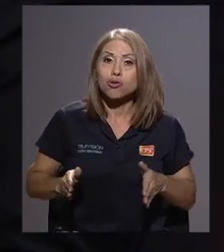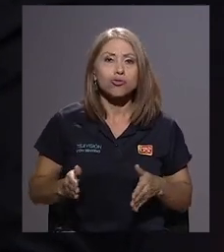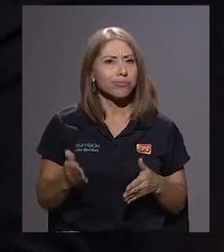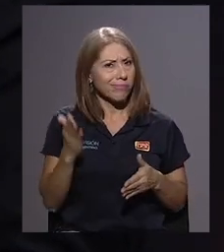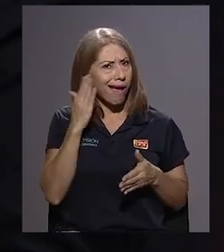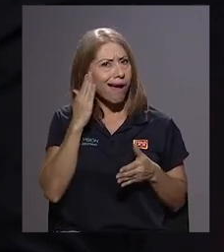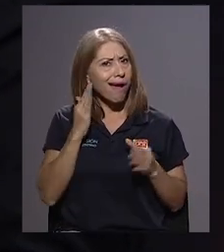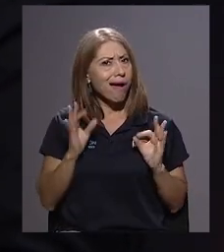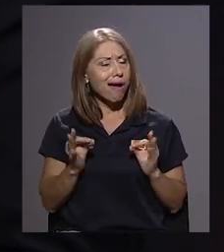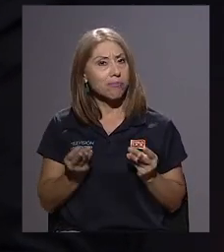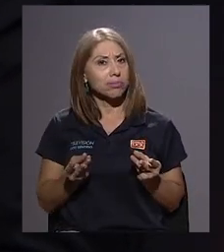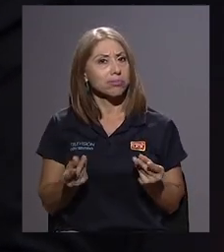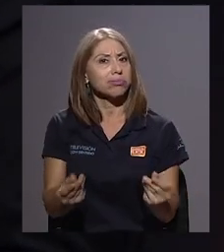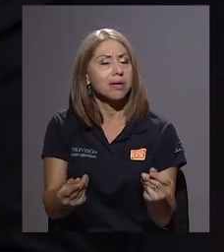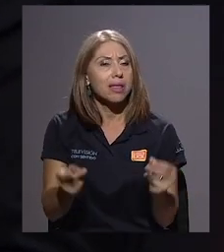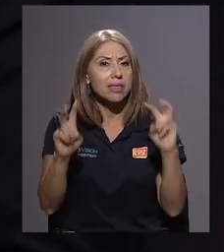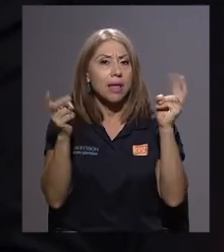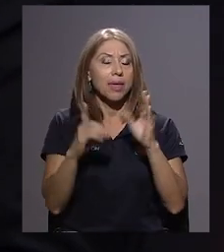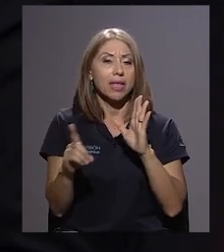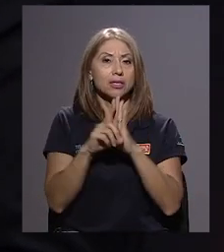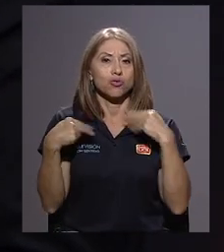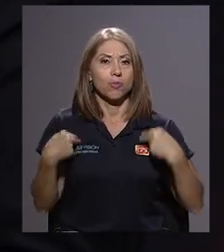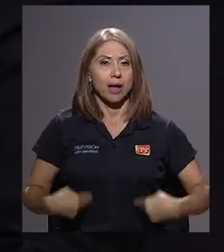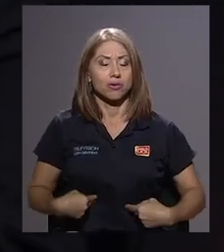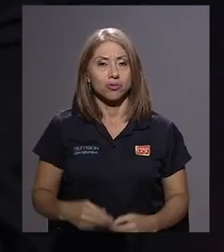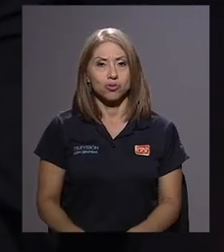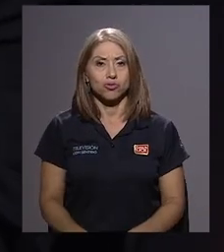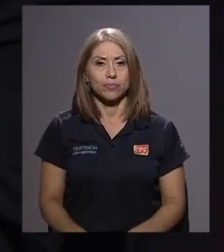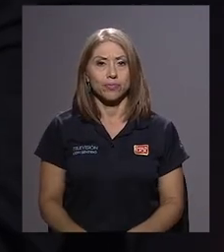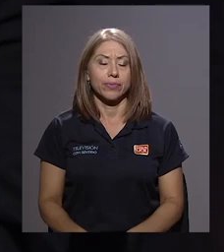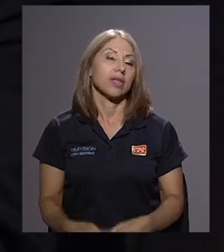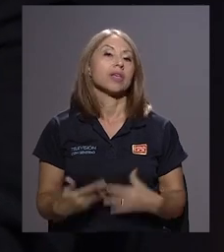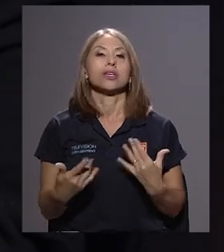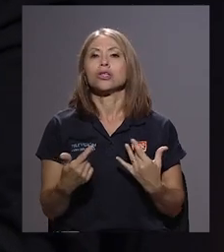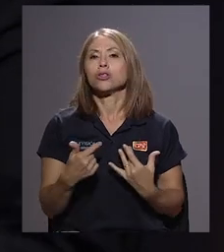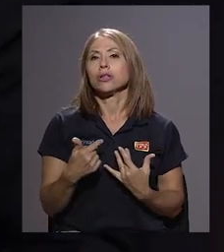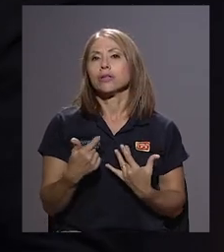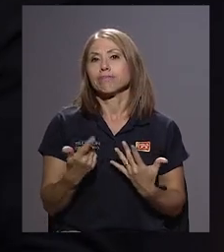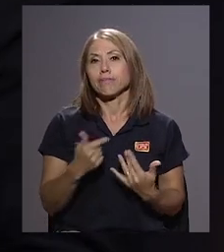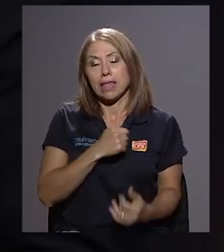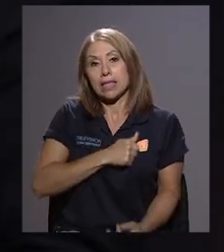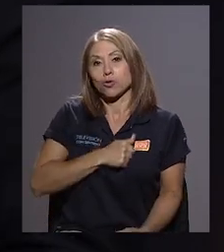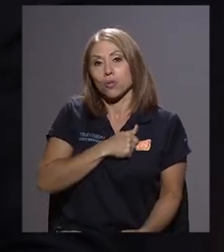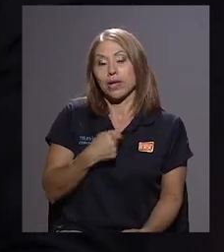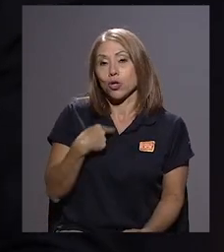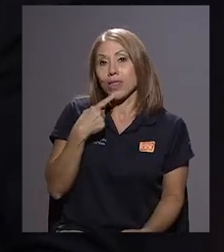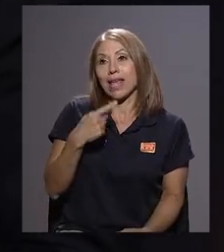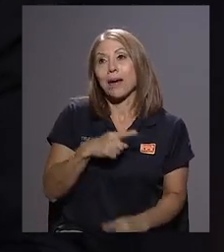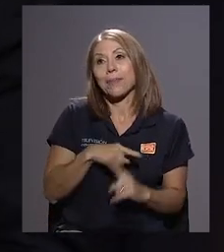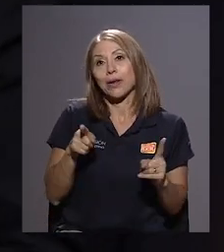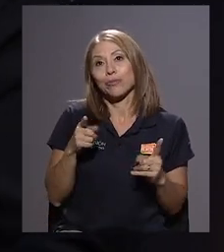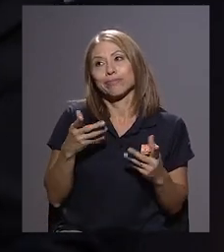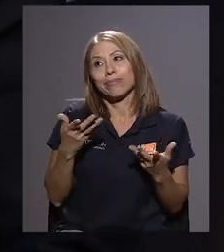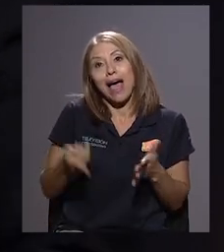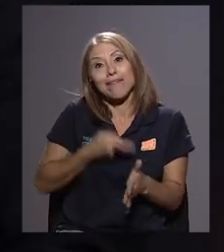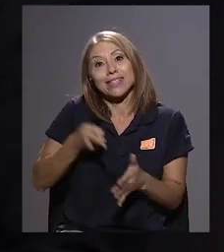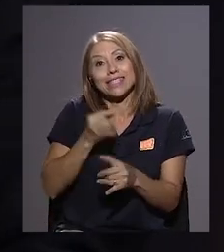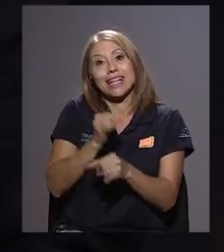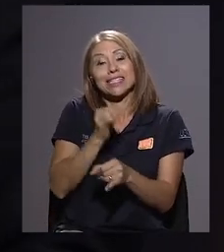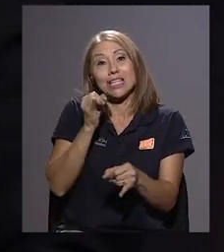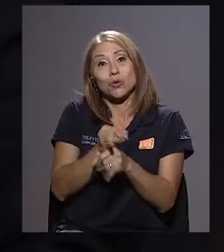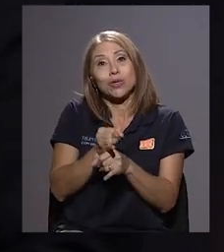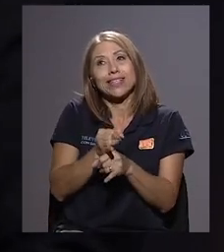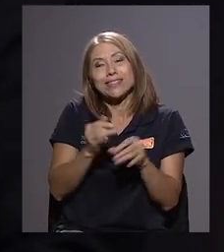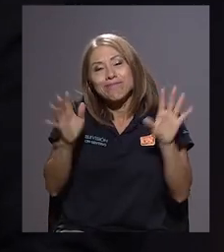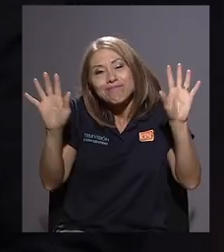el tema de derechos humanos. Yo siento que conforme vaya cambiando, disculpen, pero hay unos dinosaurios en las